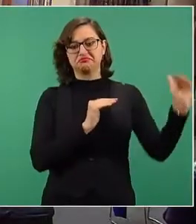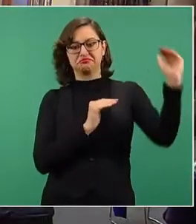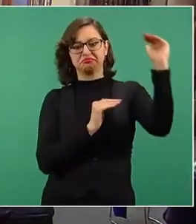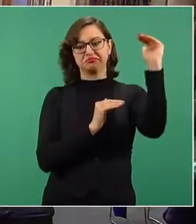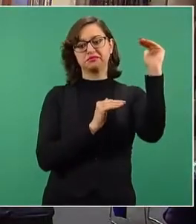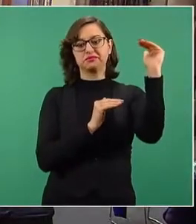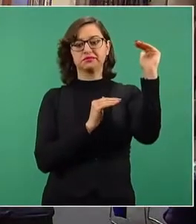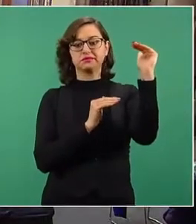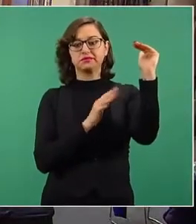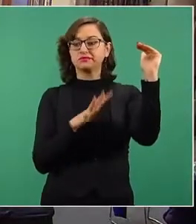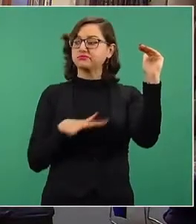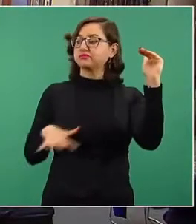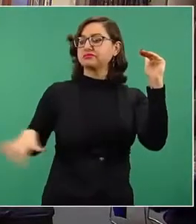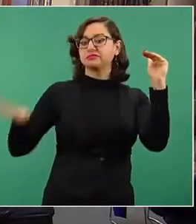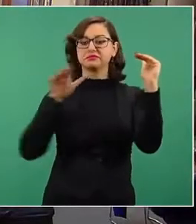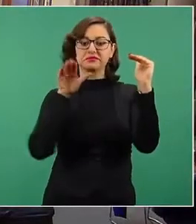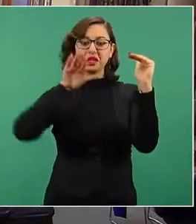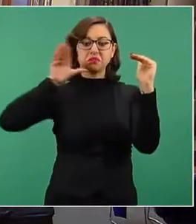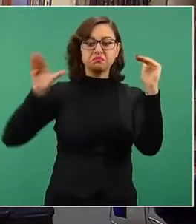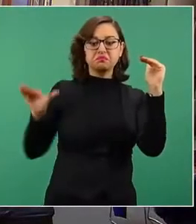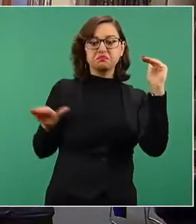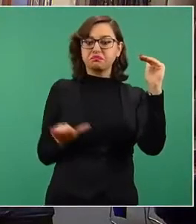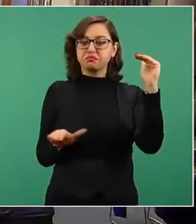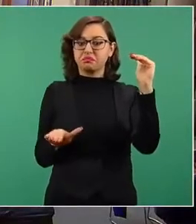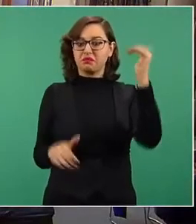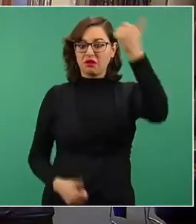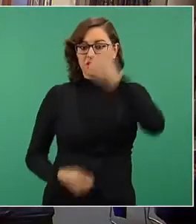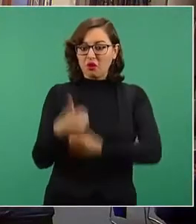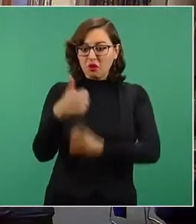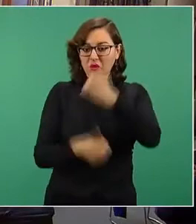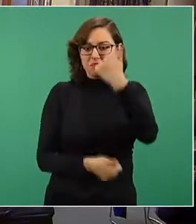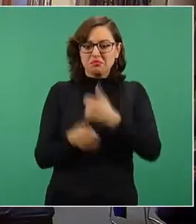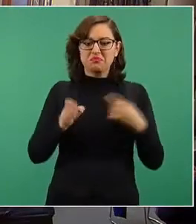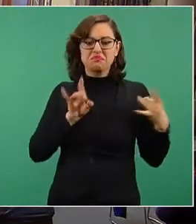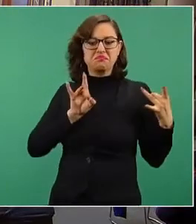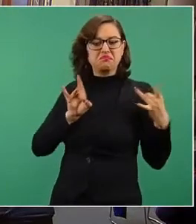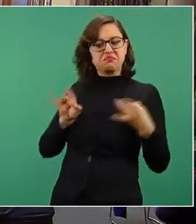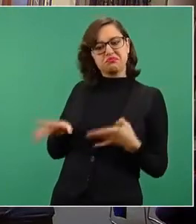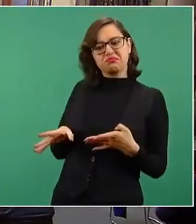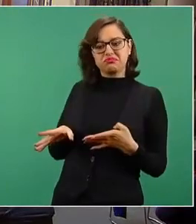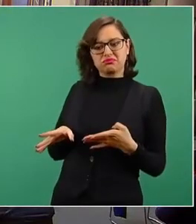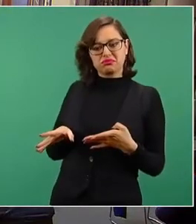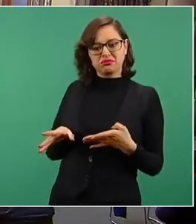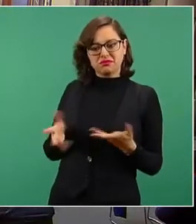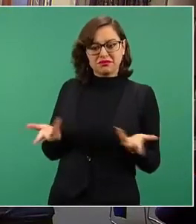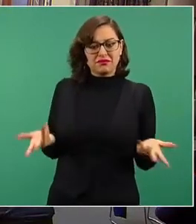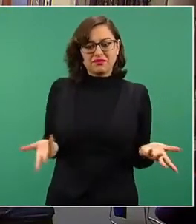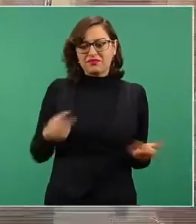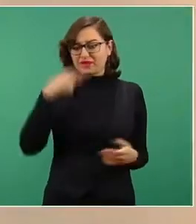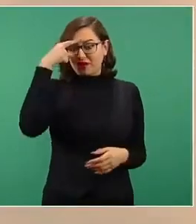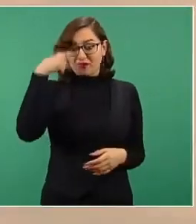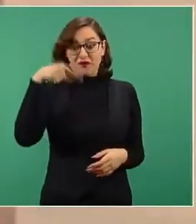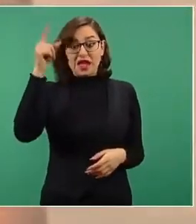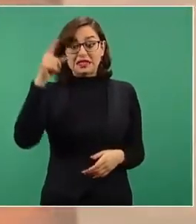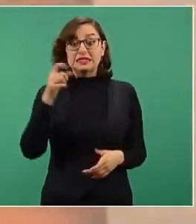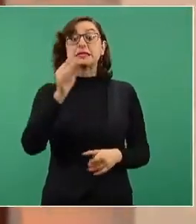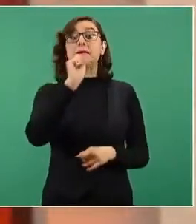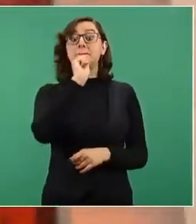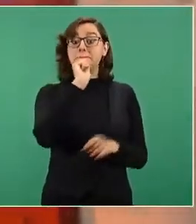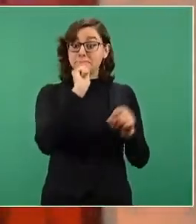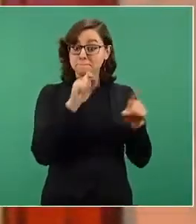desleal. Hay un trato iniquitativo y desigual con empresas del mismo tipo, con las mismas tiendas de conveniencia,